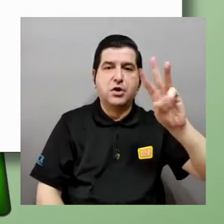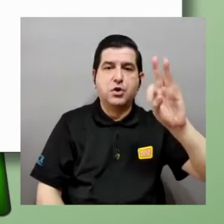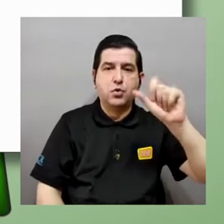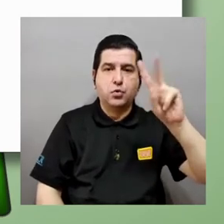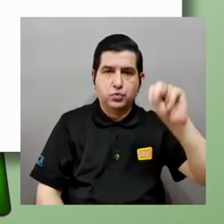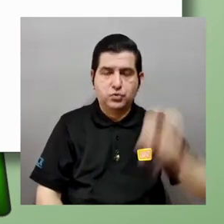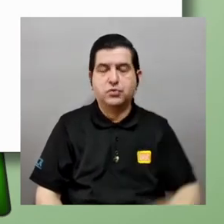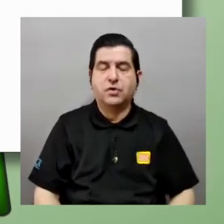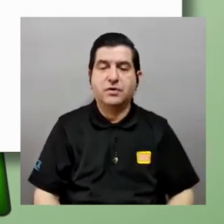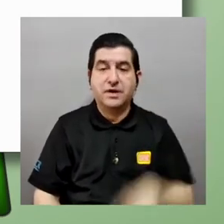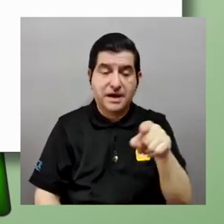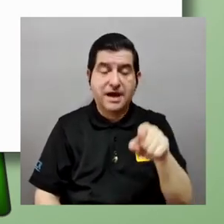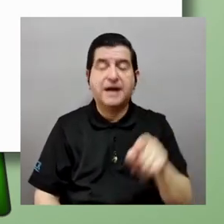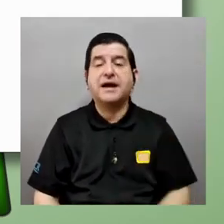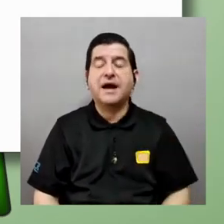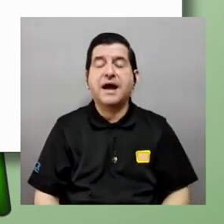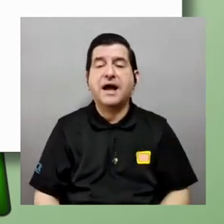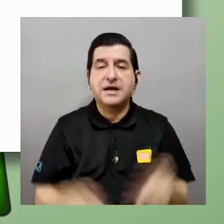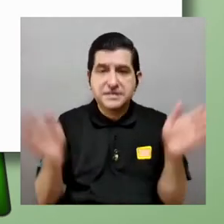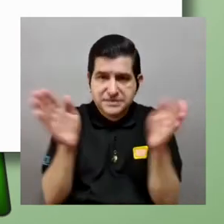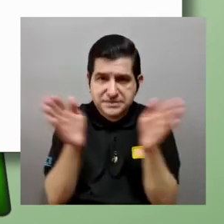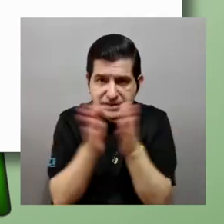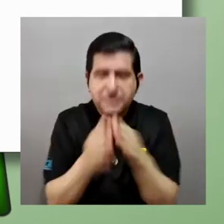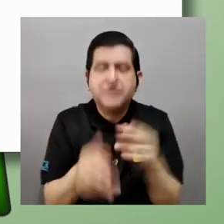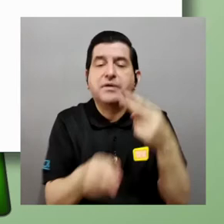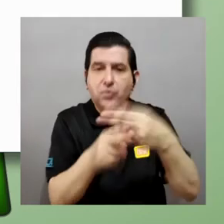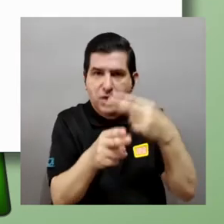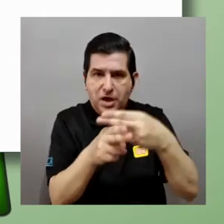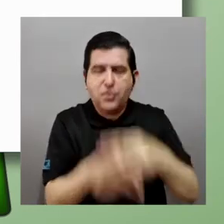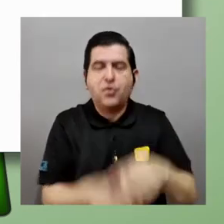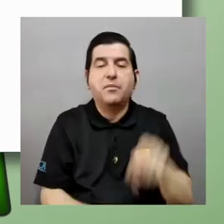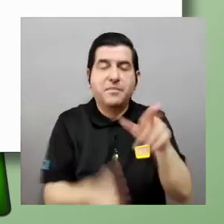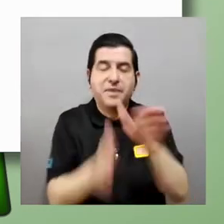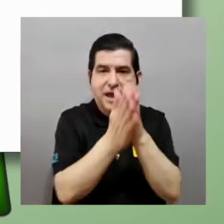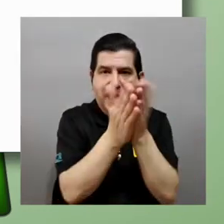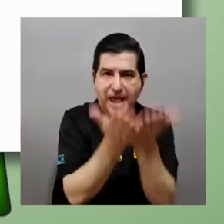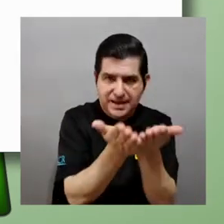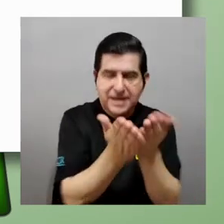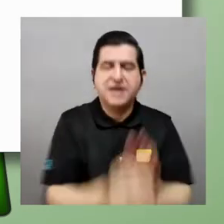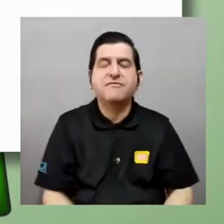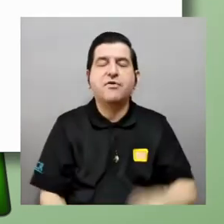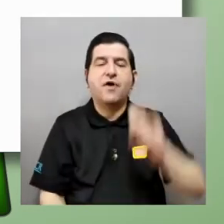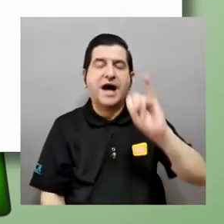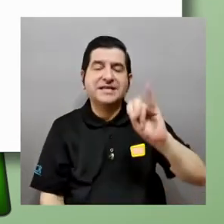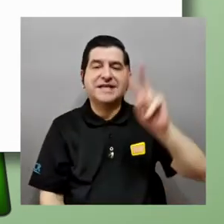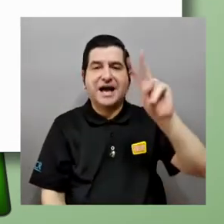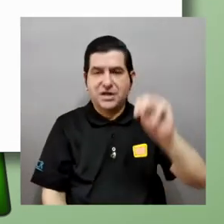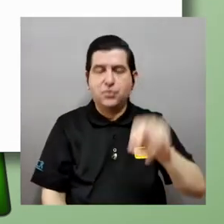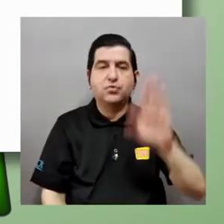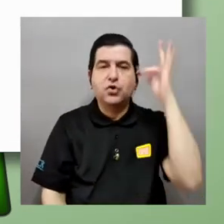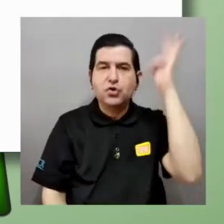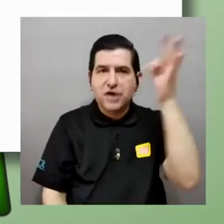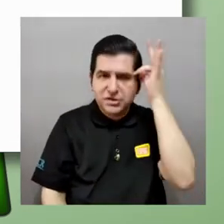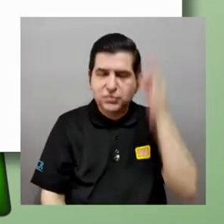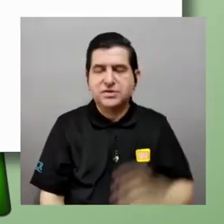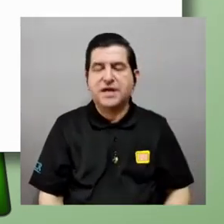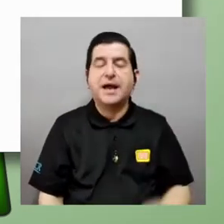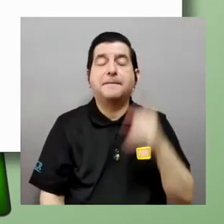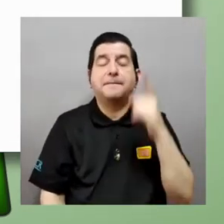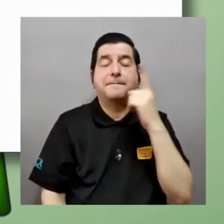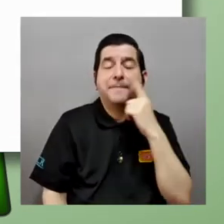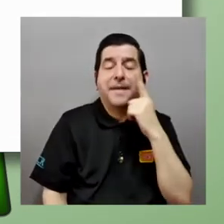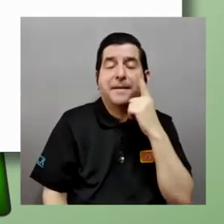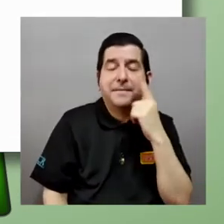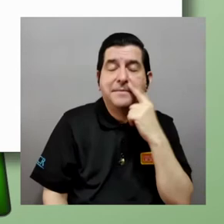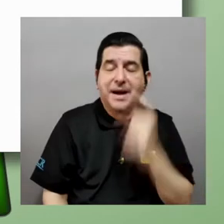lo solemos llamar Principia ¿Verdad? se le reduce el nombre y se le llama Principia a este libro a Isaac a la teoría misma se le puede